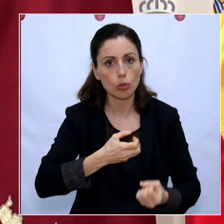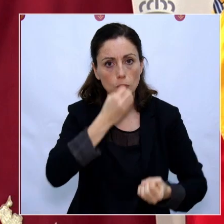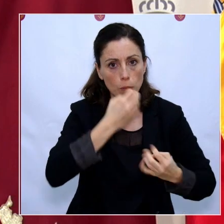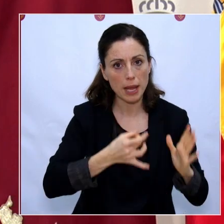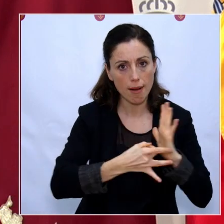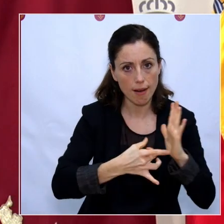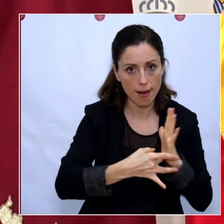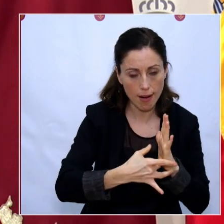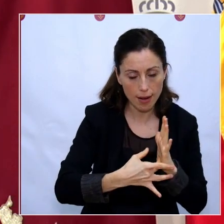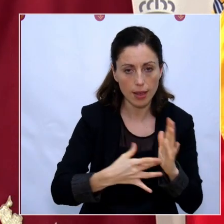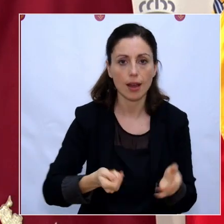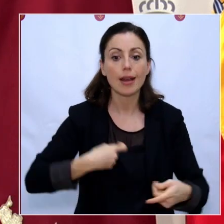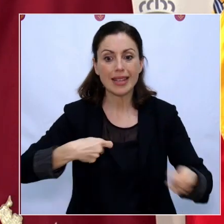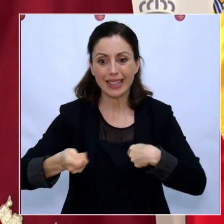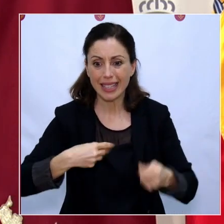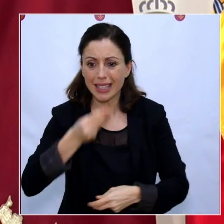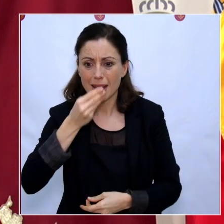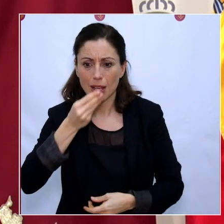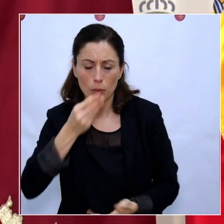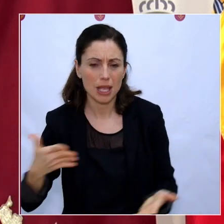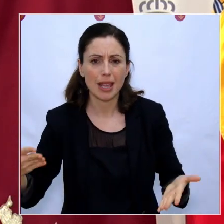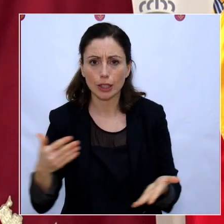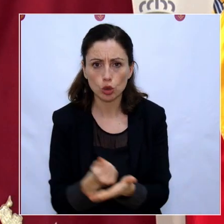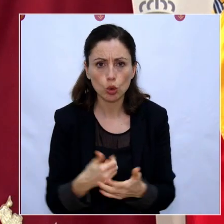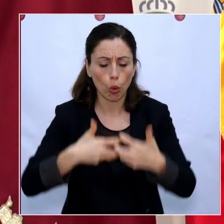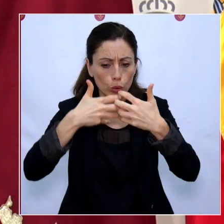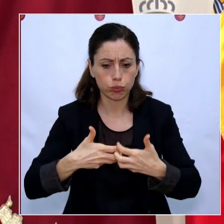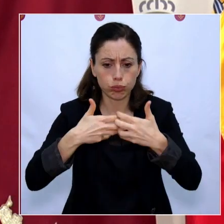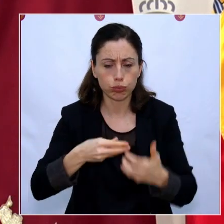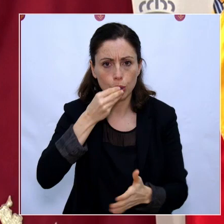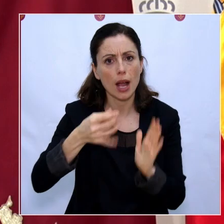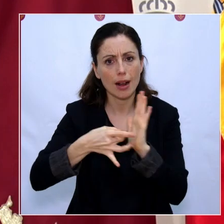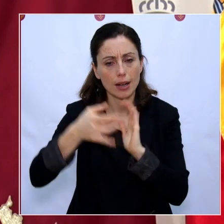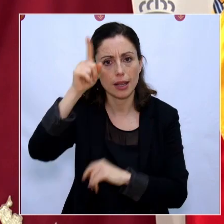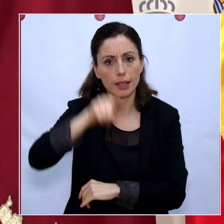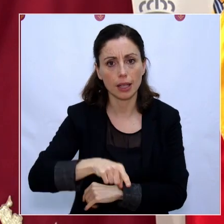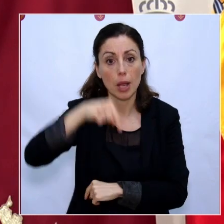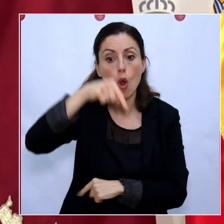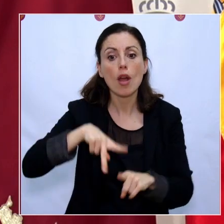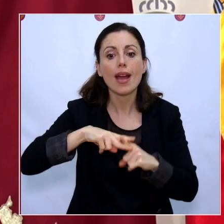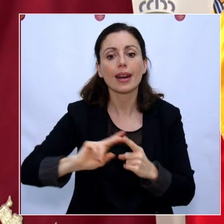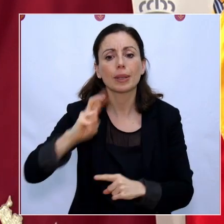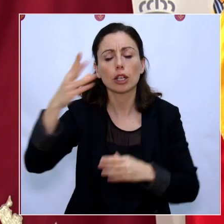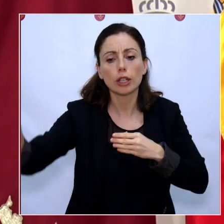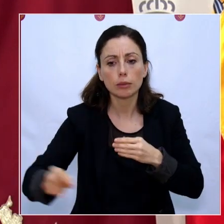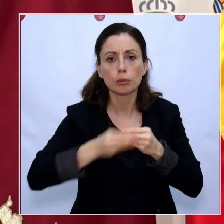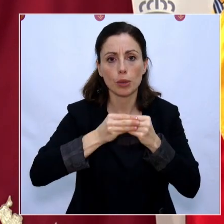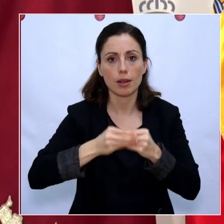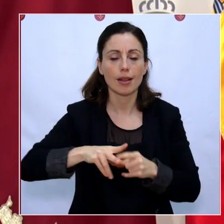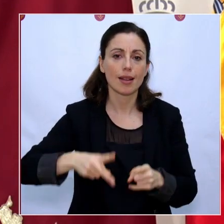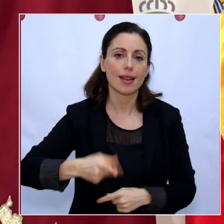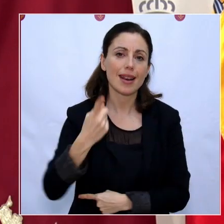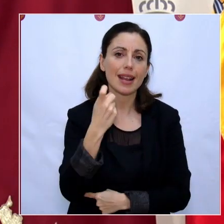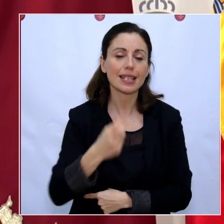que permite que tengamos a diario todo cuanto necesitemos. Hoy se pone en nuestras manos una herramienta más, la más necesaria,